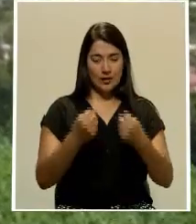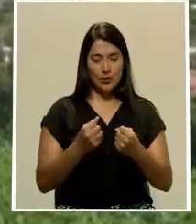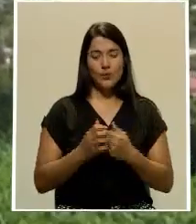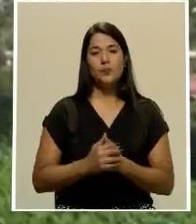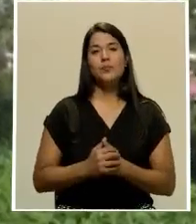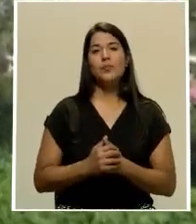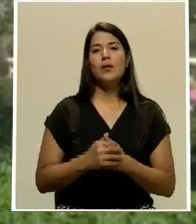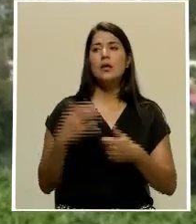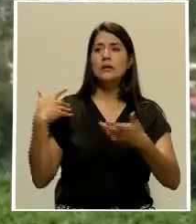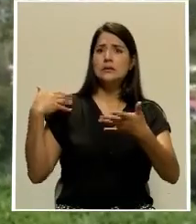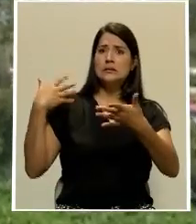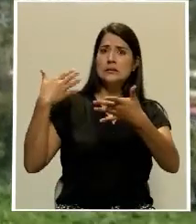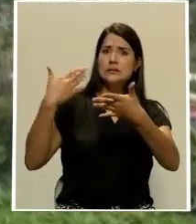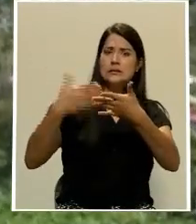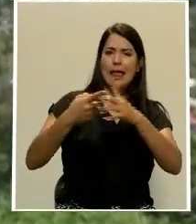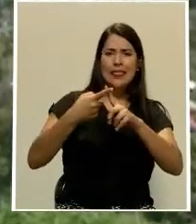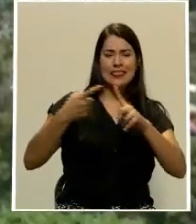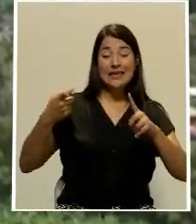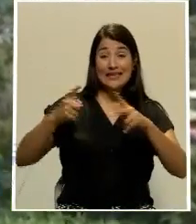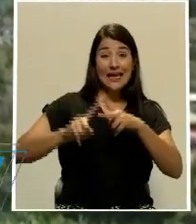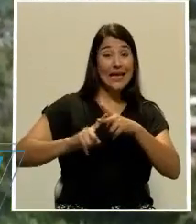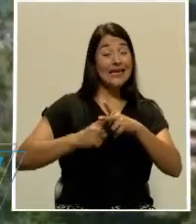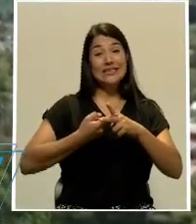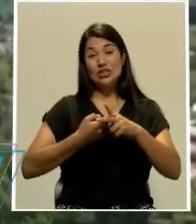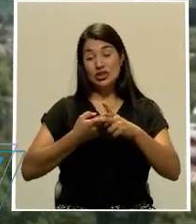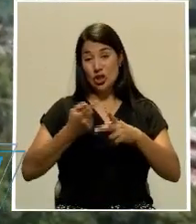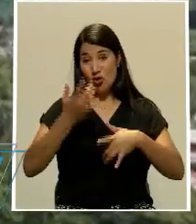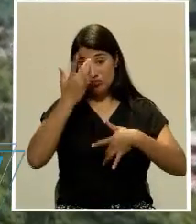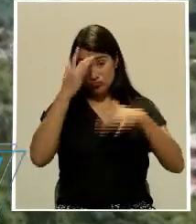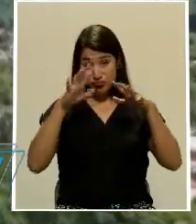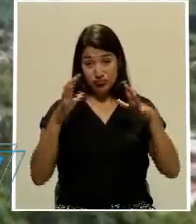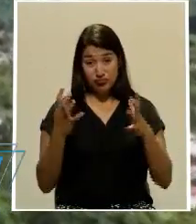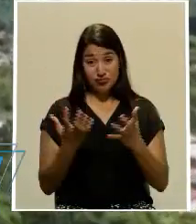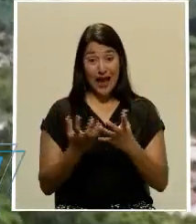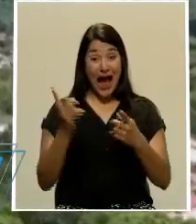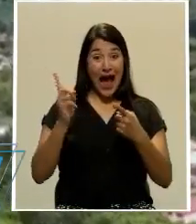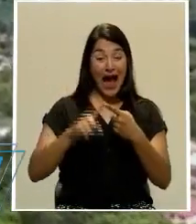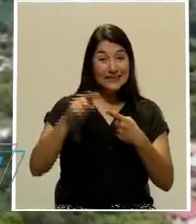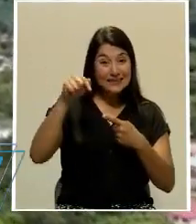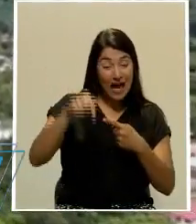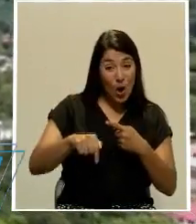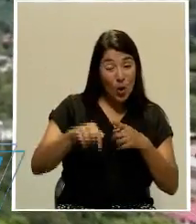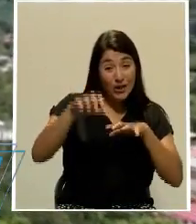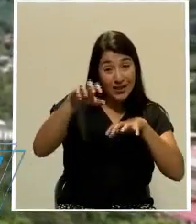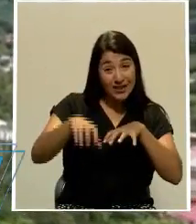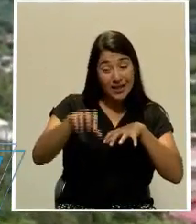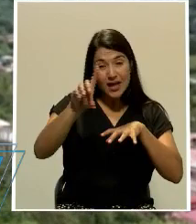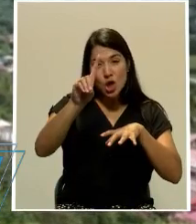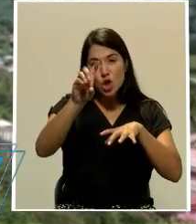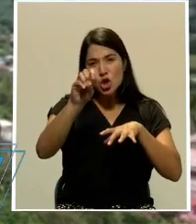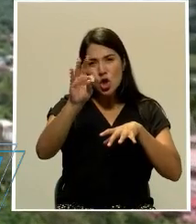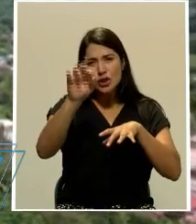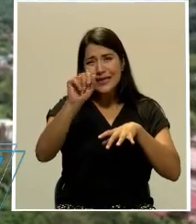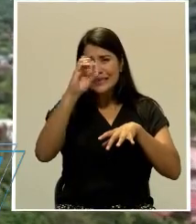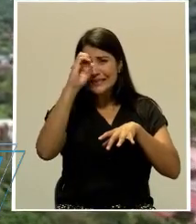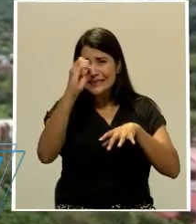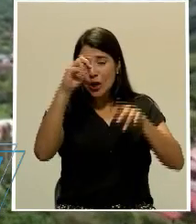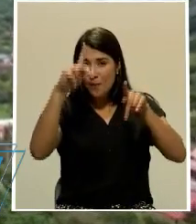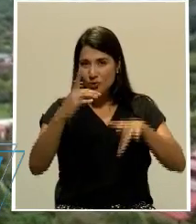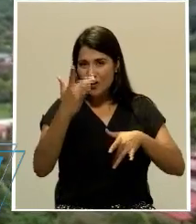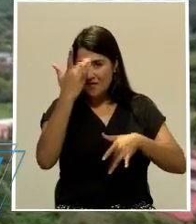Luego de varios meses desde que inició la pandemia, Dota se mantenía hasta este miércoles como el cantón con cero casos de COVID-19.